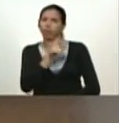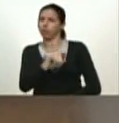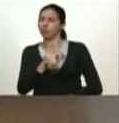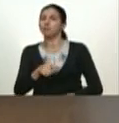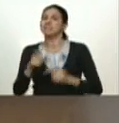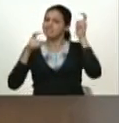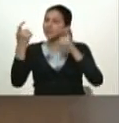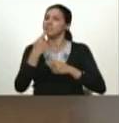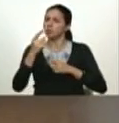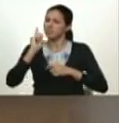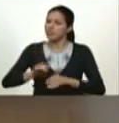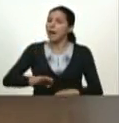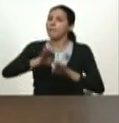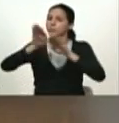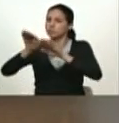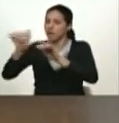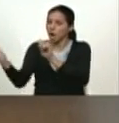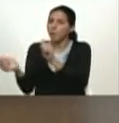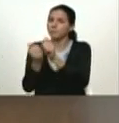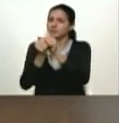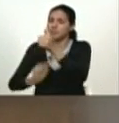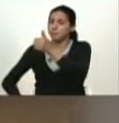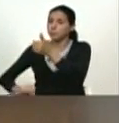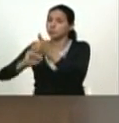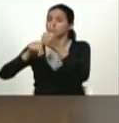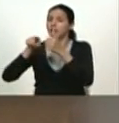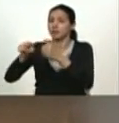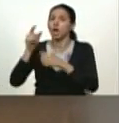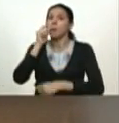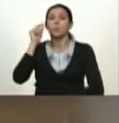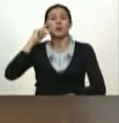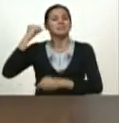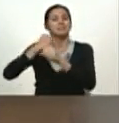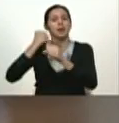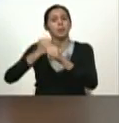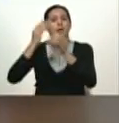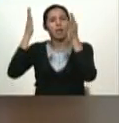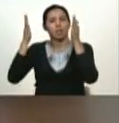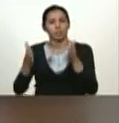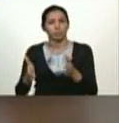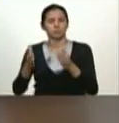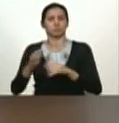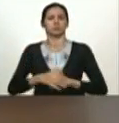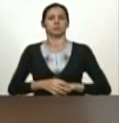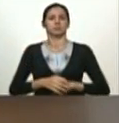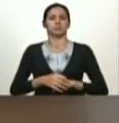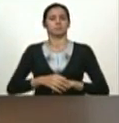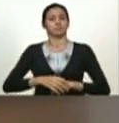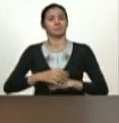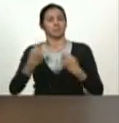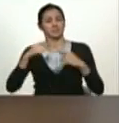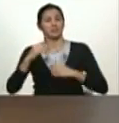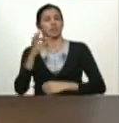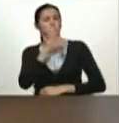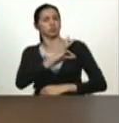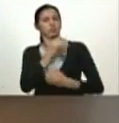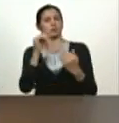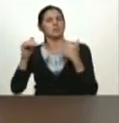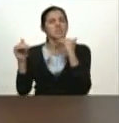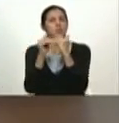proteger acompañar a los trabajadores a las trabajadoras a la clase obrera en la construcción de una sociedad igualitaria